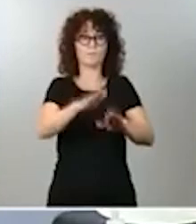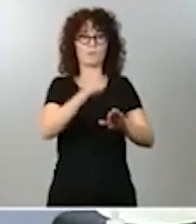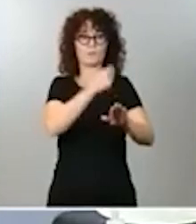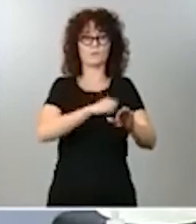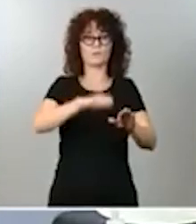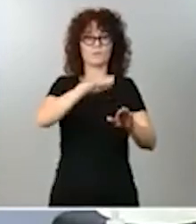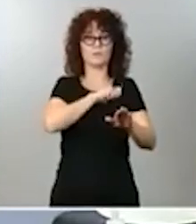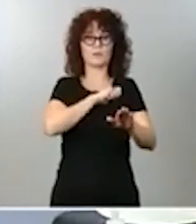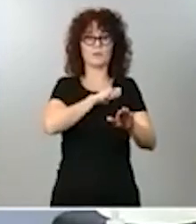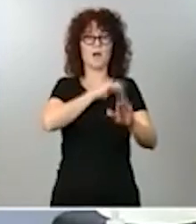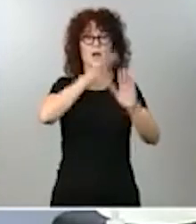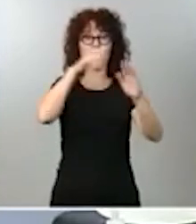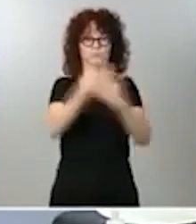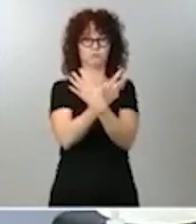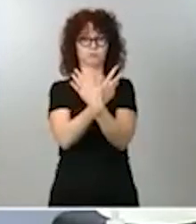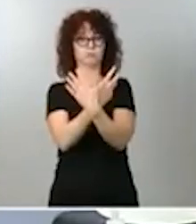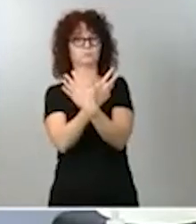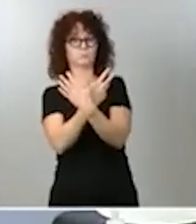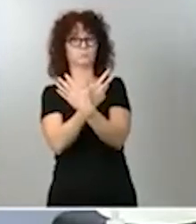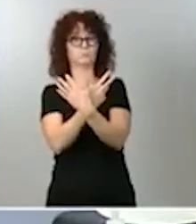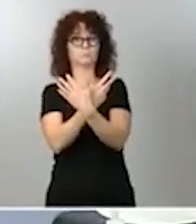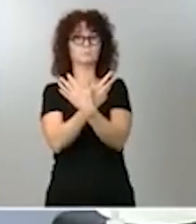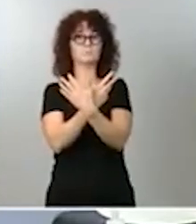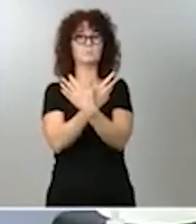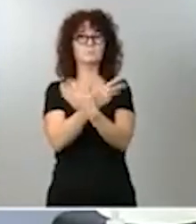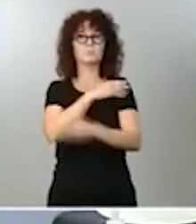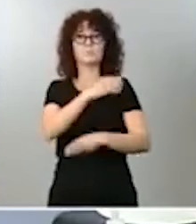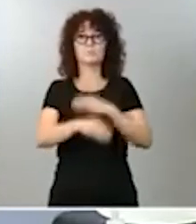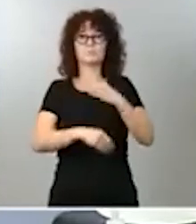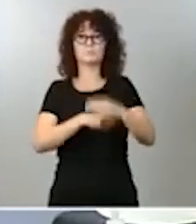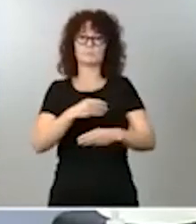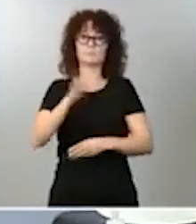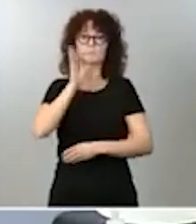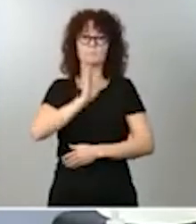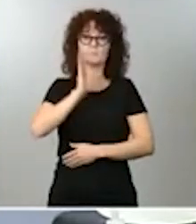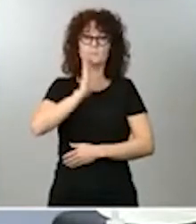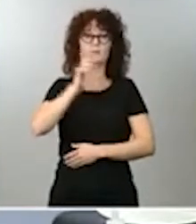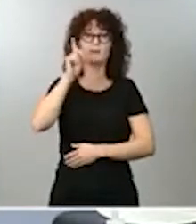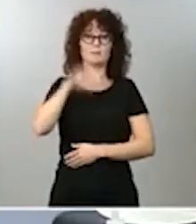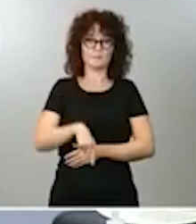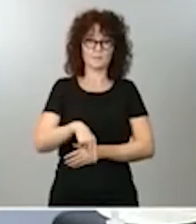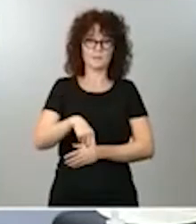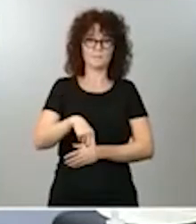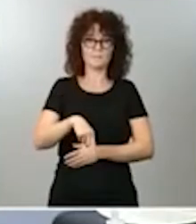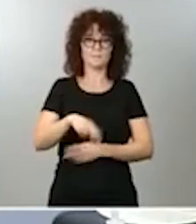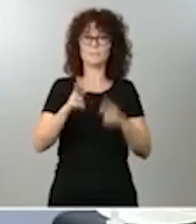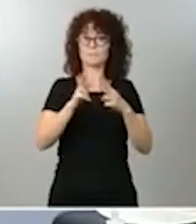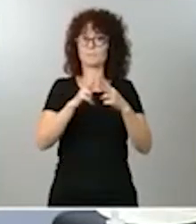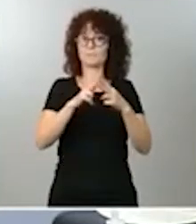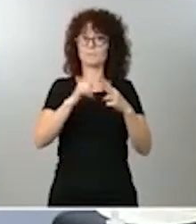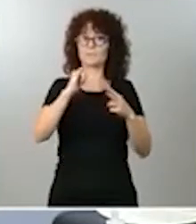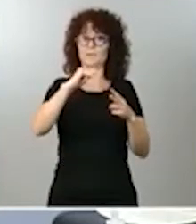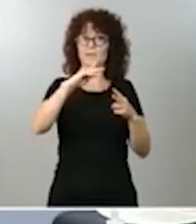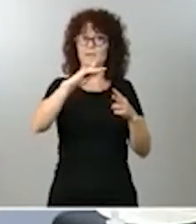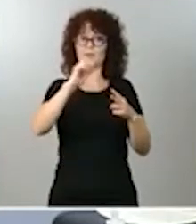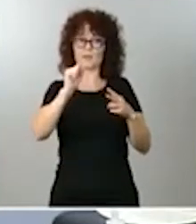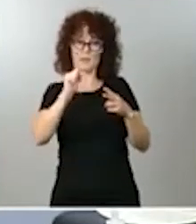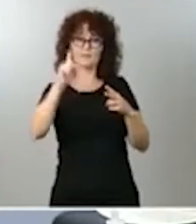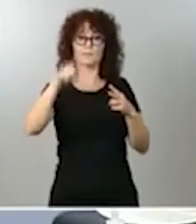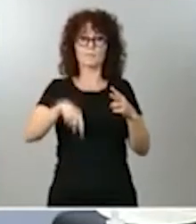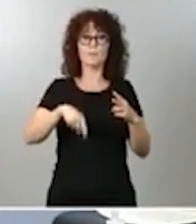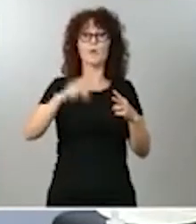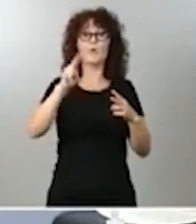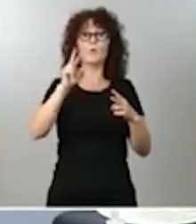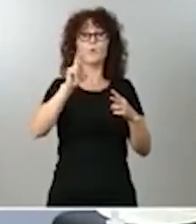hechos probados que los periodistas Inda y Urreiz Fieta, según las anotaciones del señor Villarejo en su libreta, le